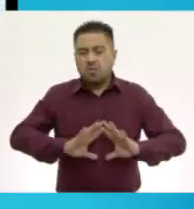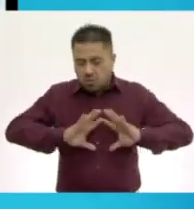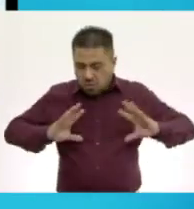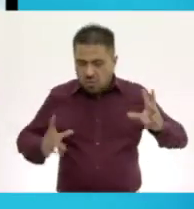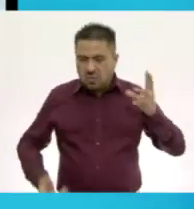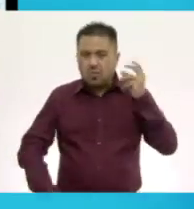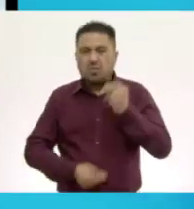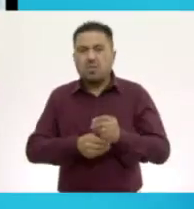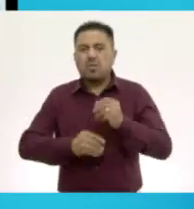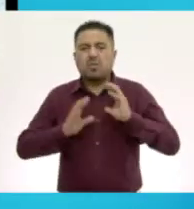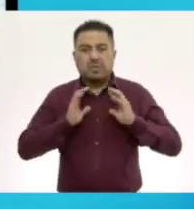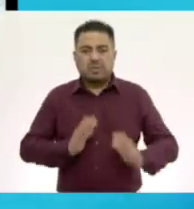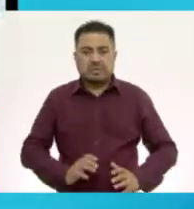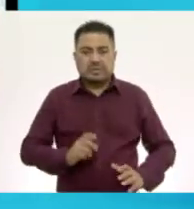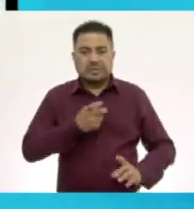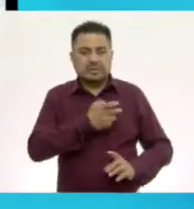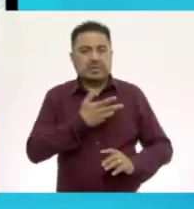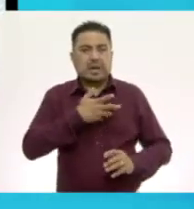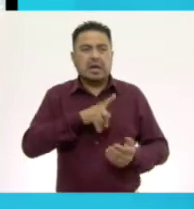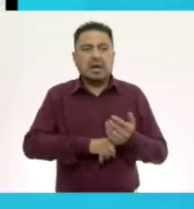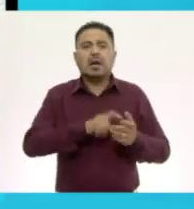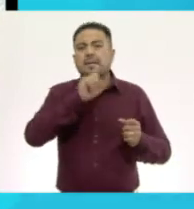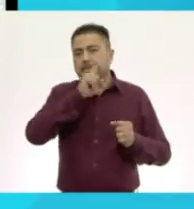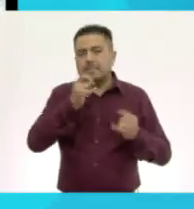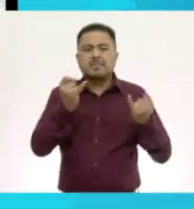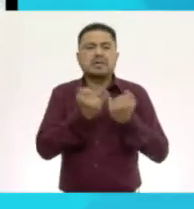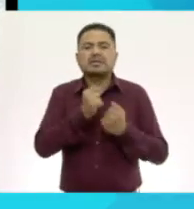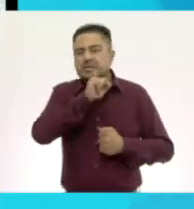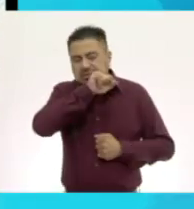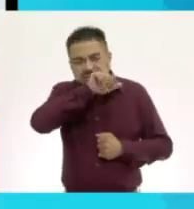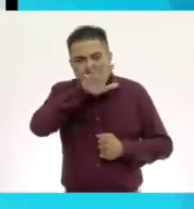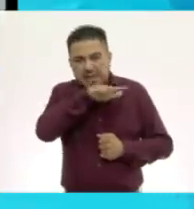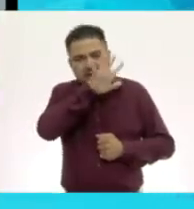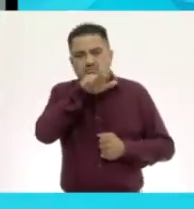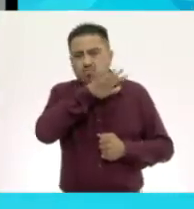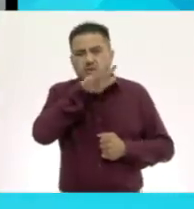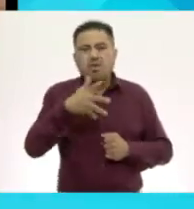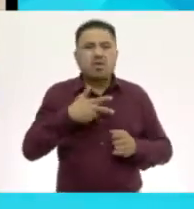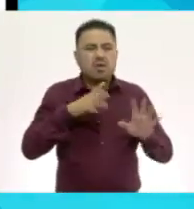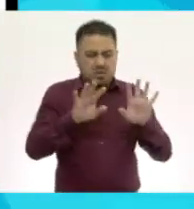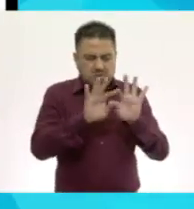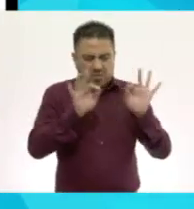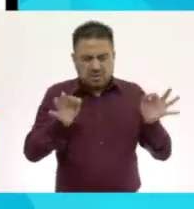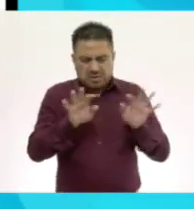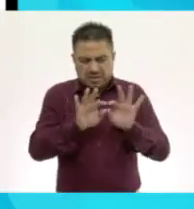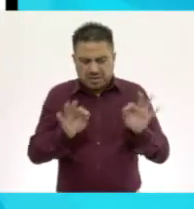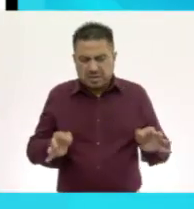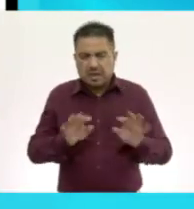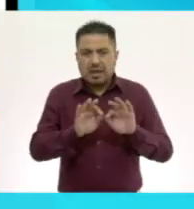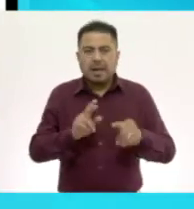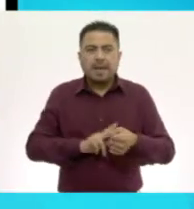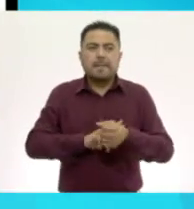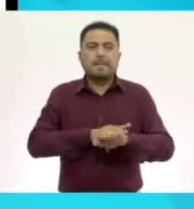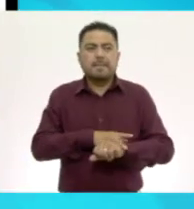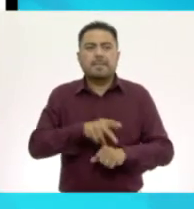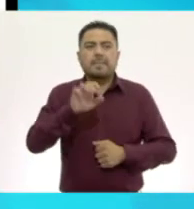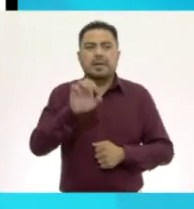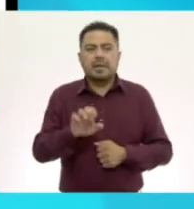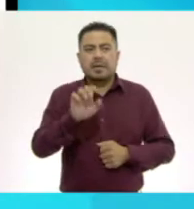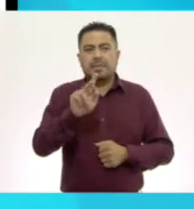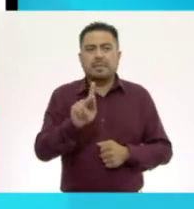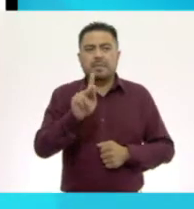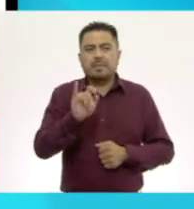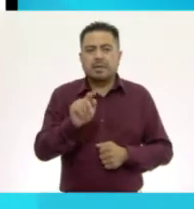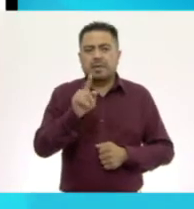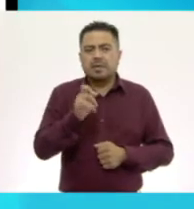todo nuestro cuerpo. Y al igual que una cebolla, tenemos capas en nuestra piel. La epidermis, la